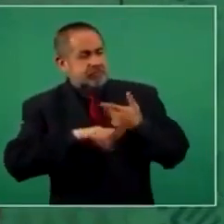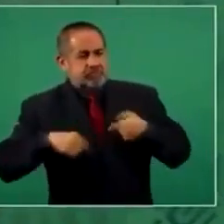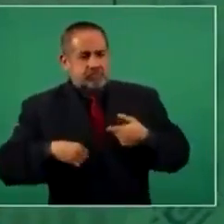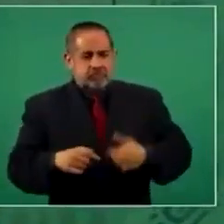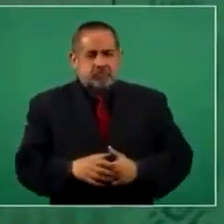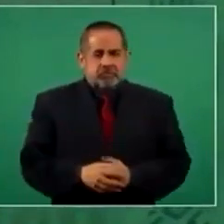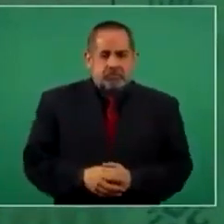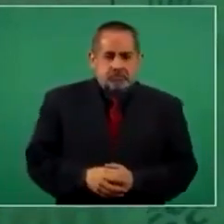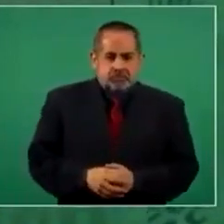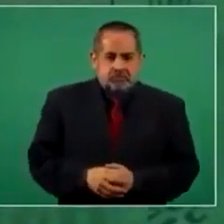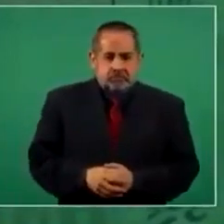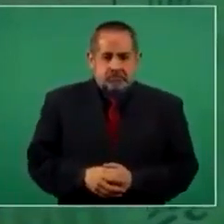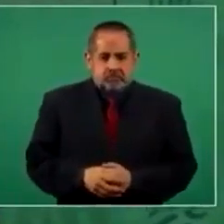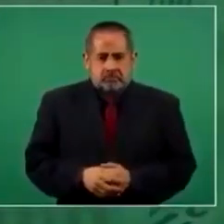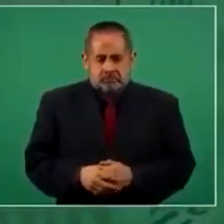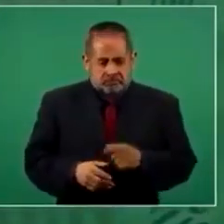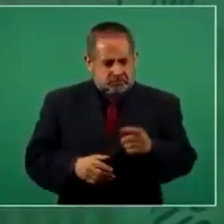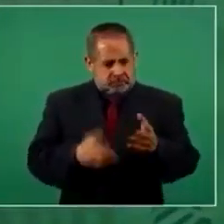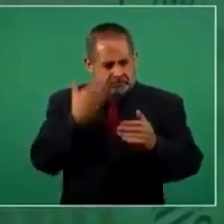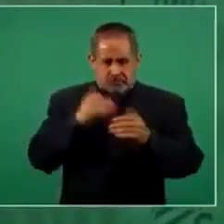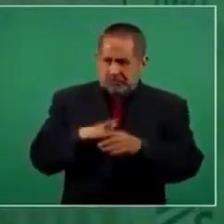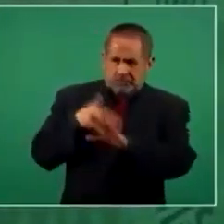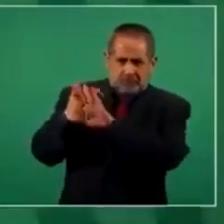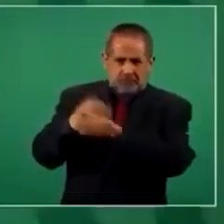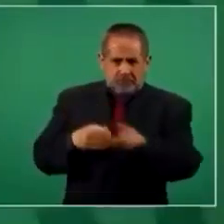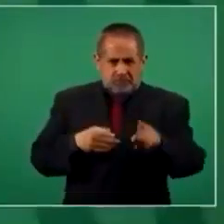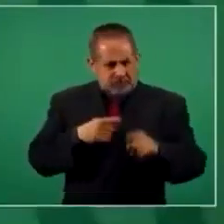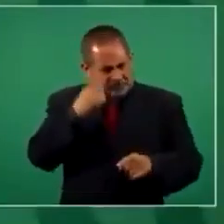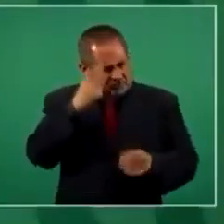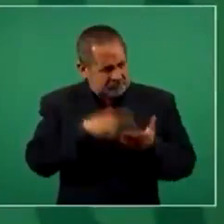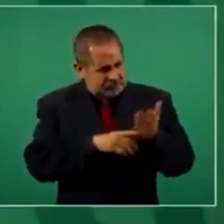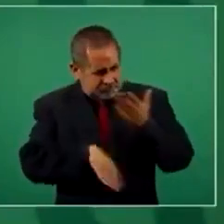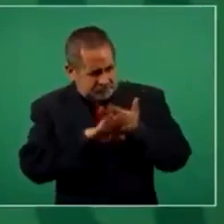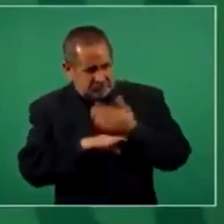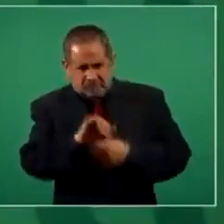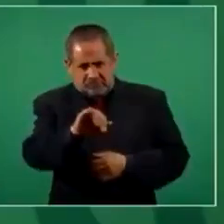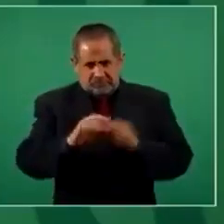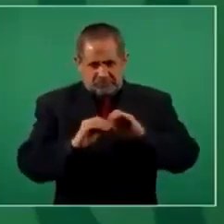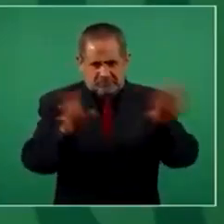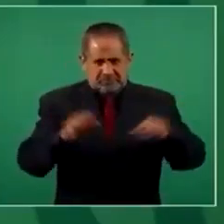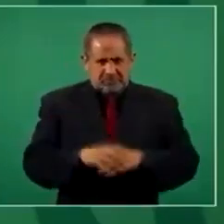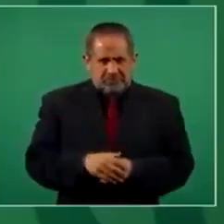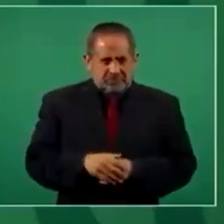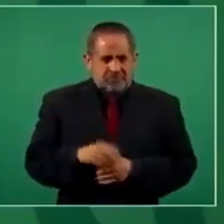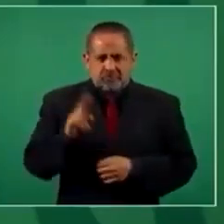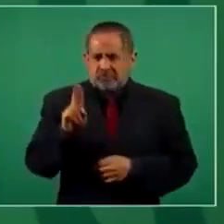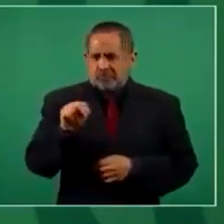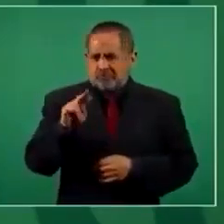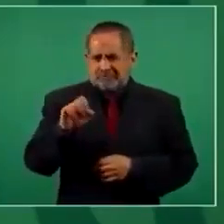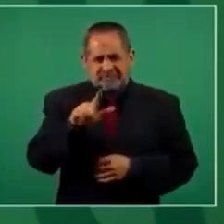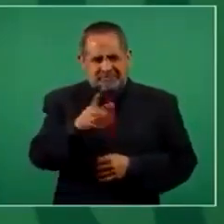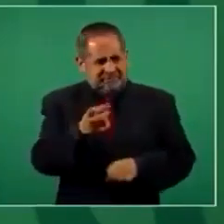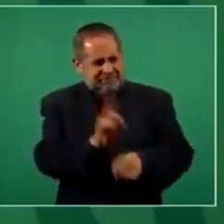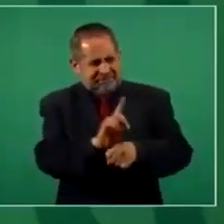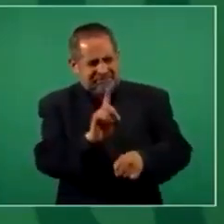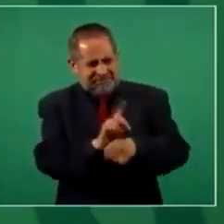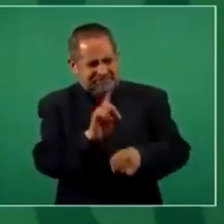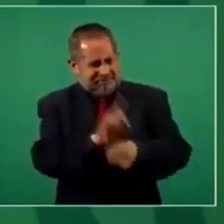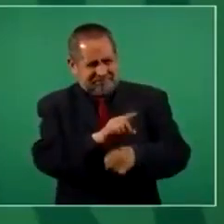ningún ataque, ¿no sí? Sí. ¿Usted considera que hay un ataque? Claro, en el caso de Lo Universal es diario,